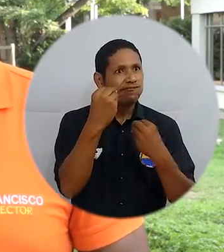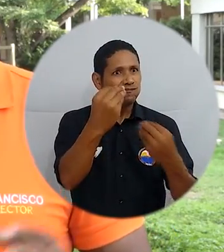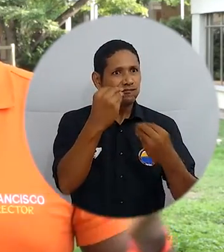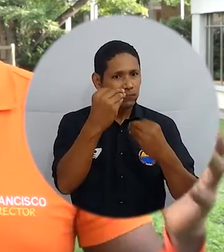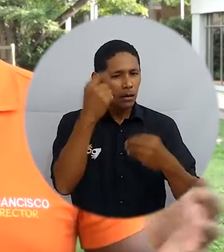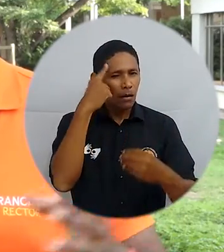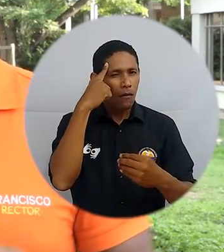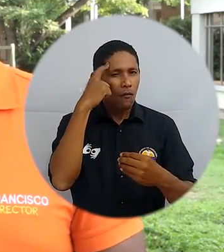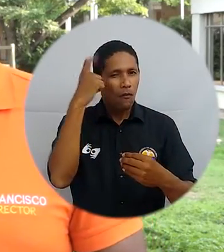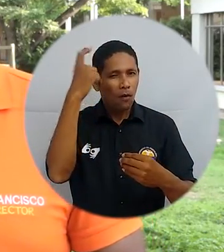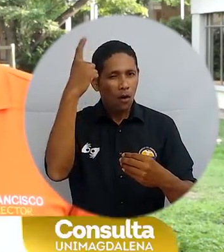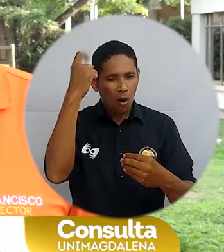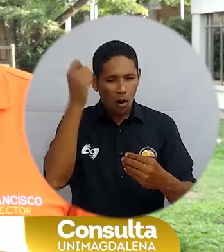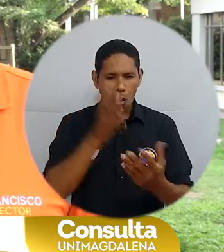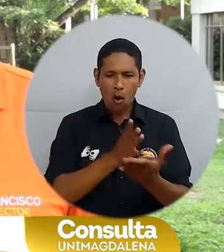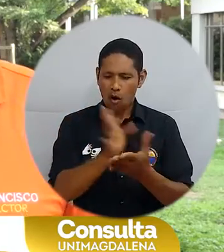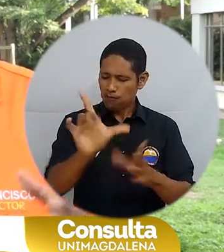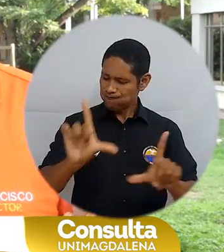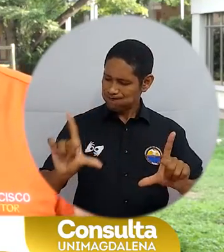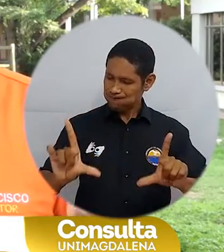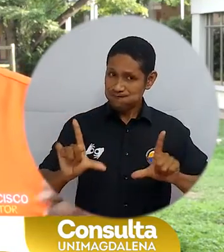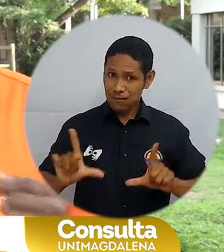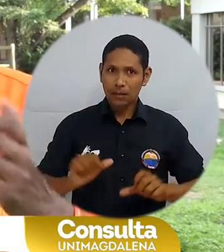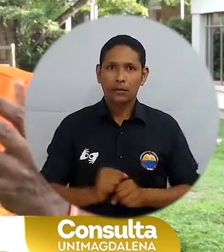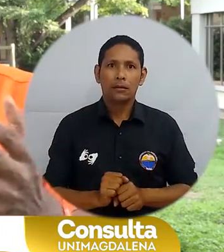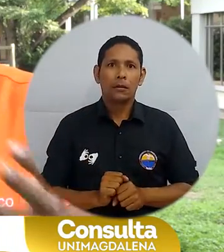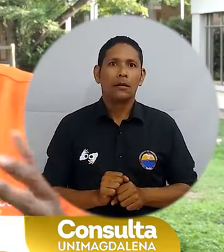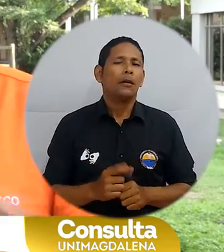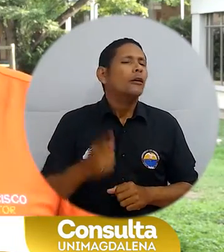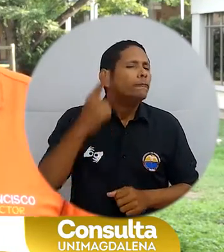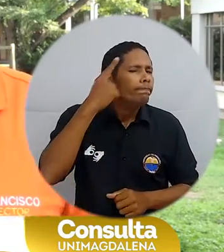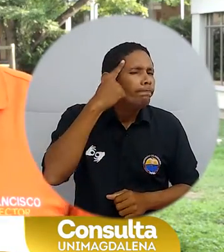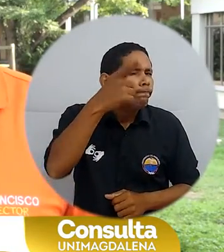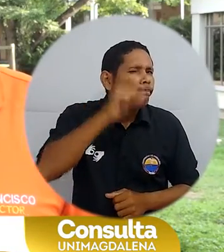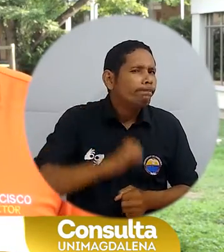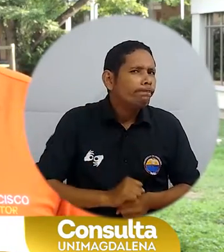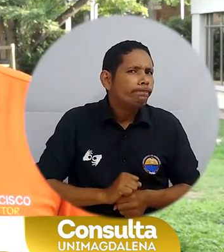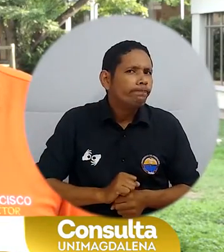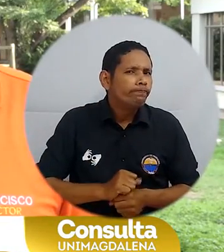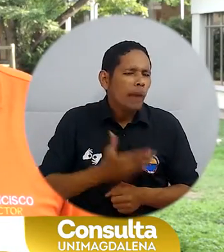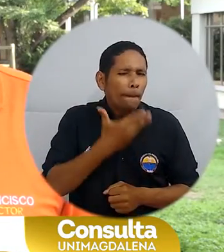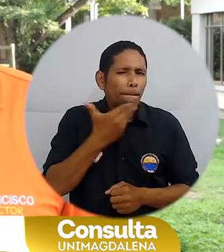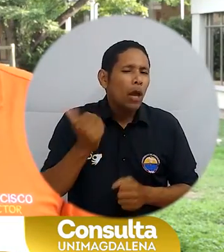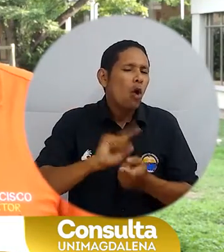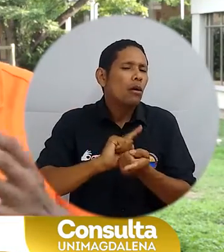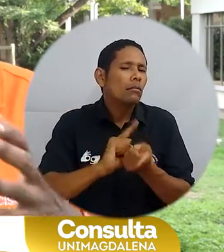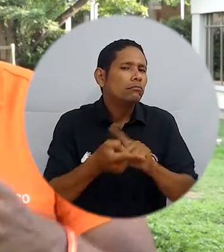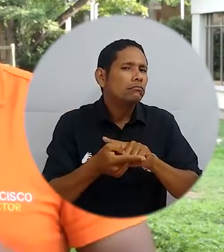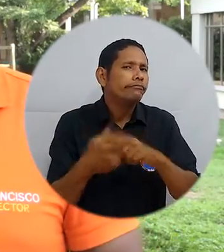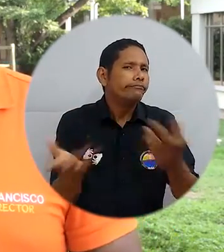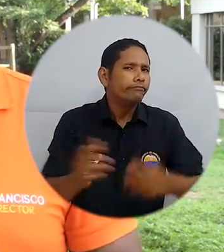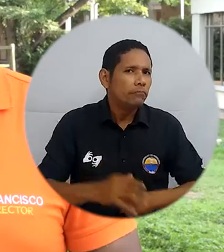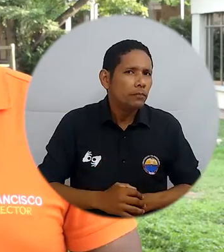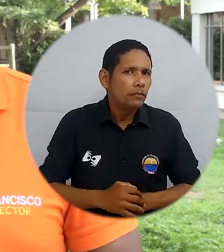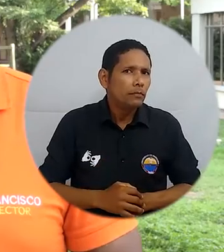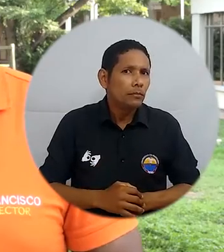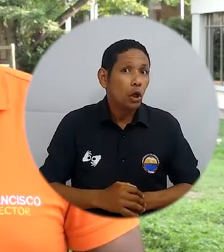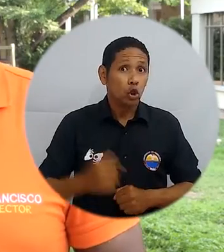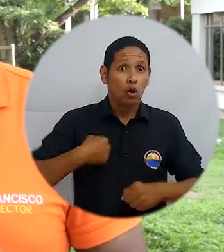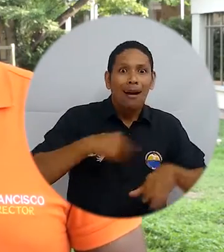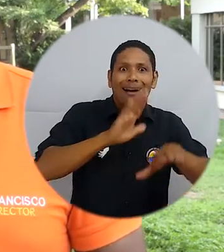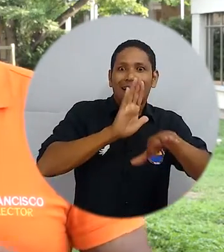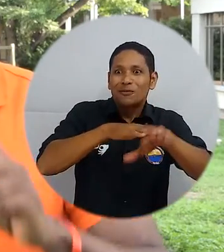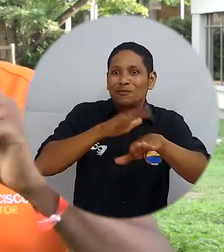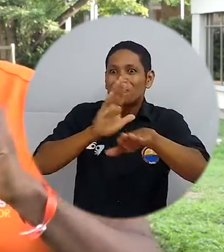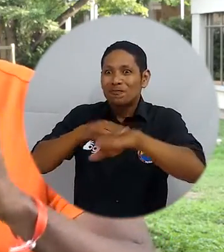de una carrera universitaria. ¿Qué tal si cambiamos esta situación? Esa es nuestra invitación.